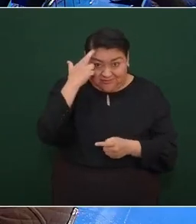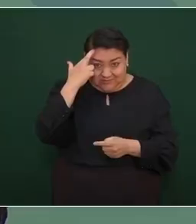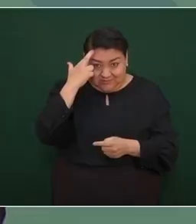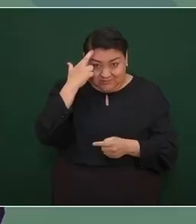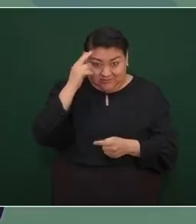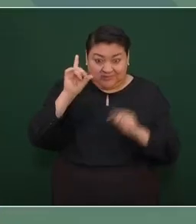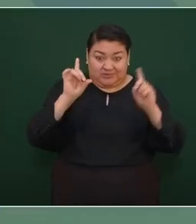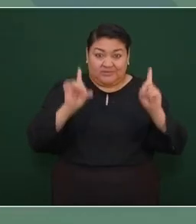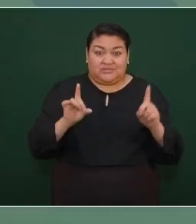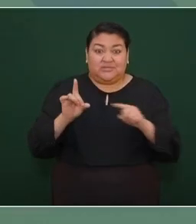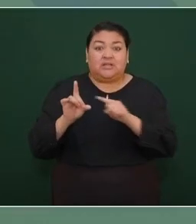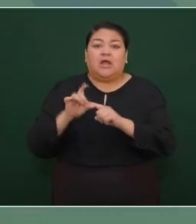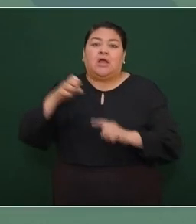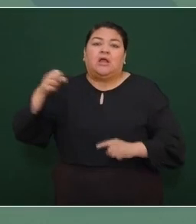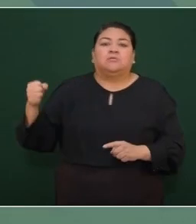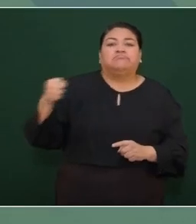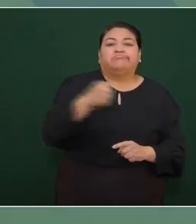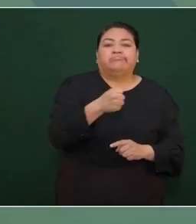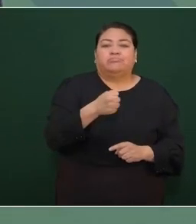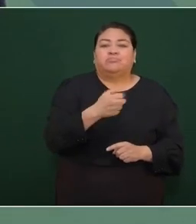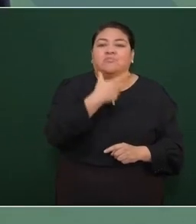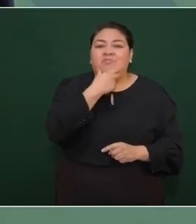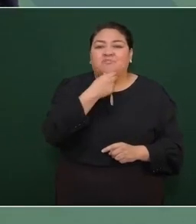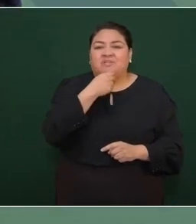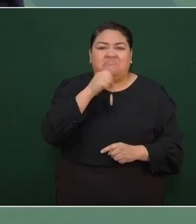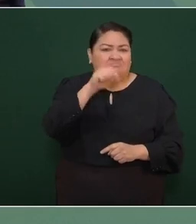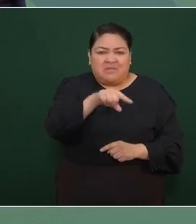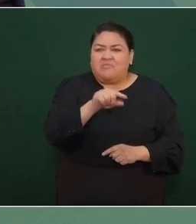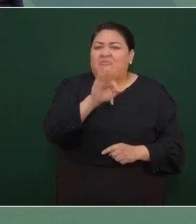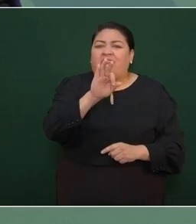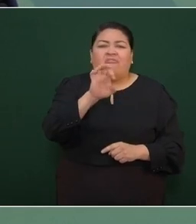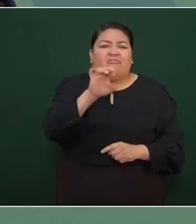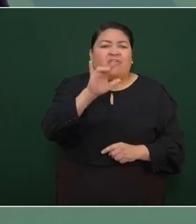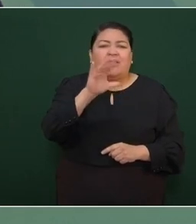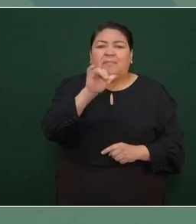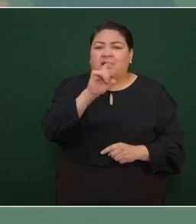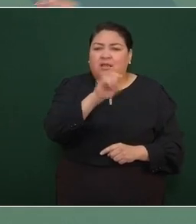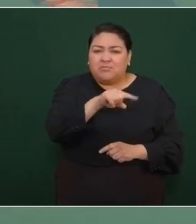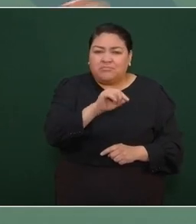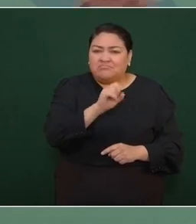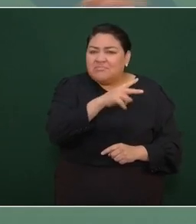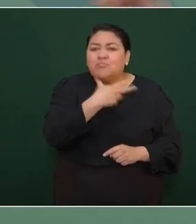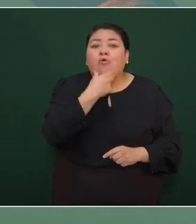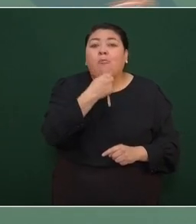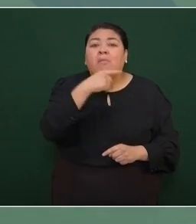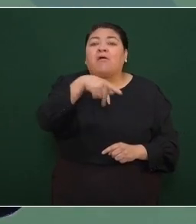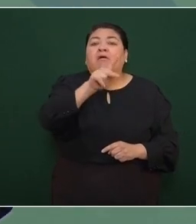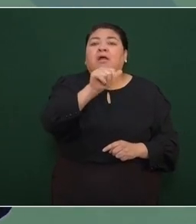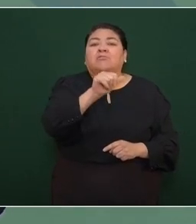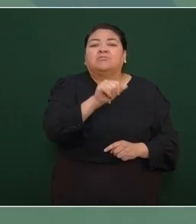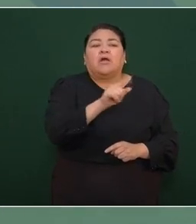cuando impusieron a Felipe Calderón estos mismos Krause hasta afirmó